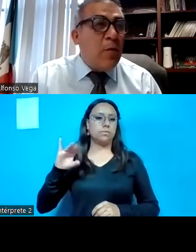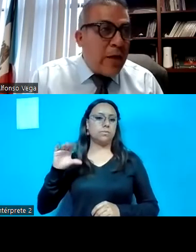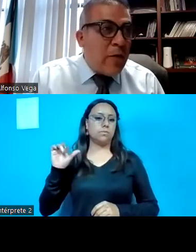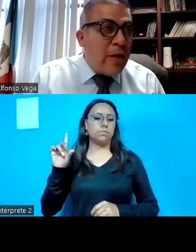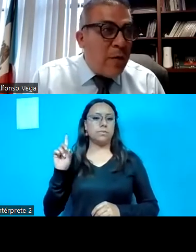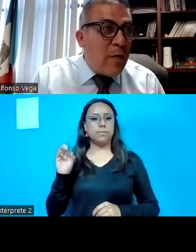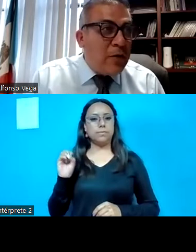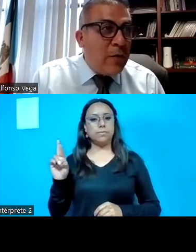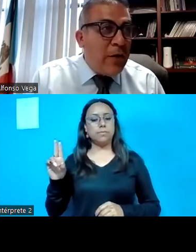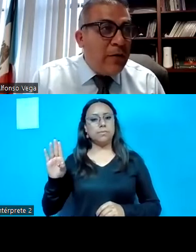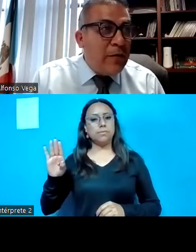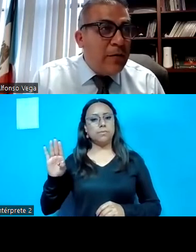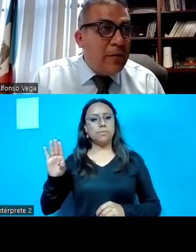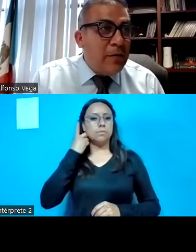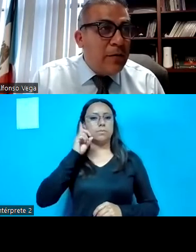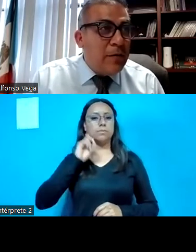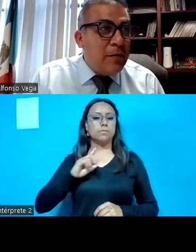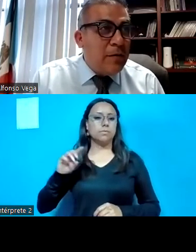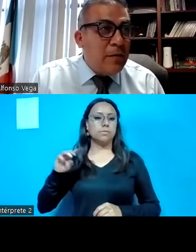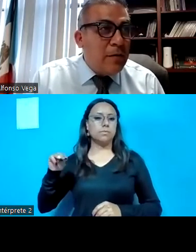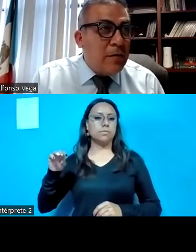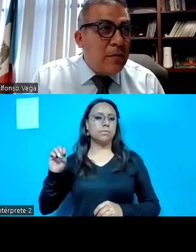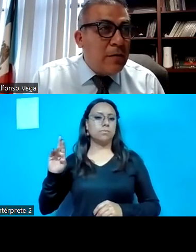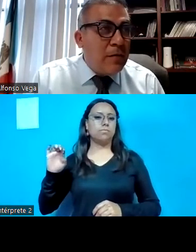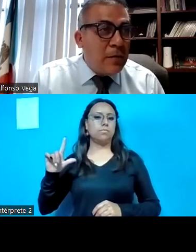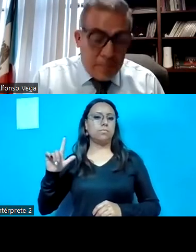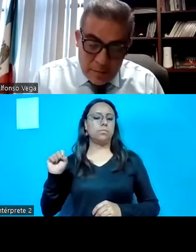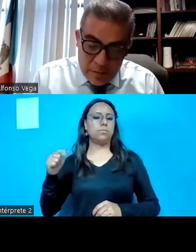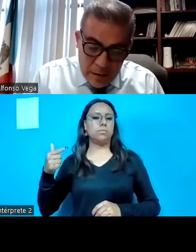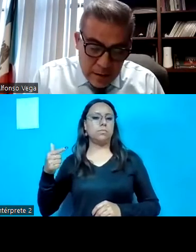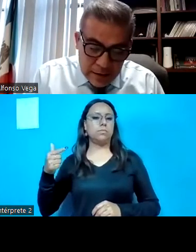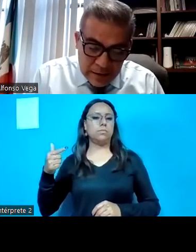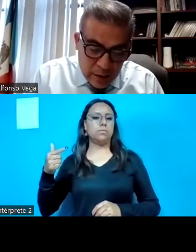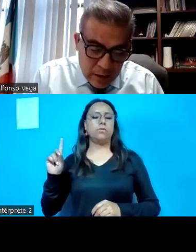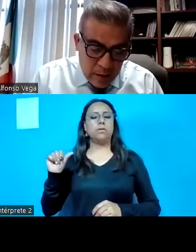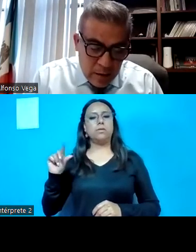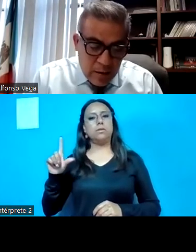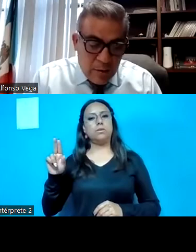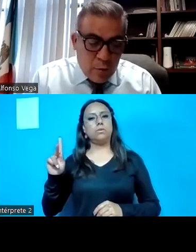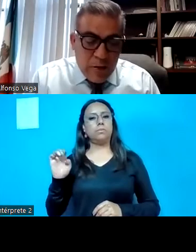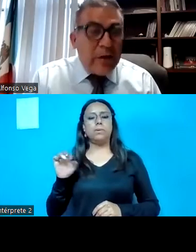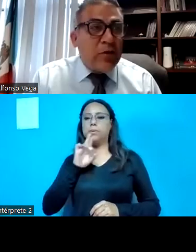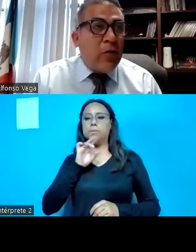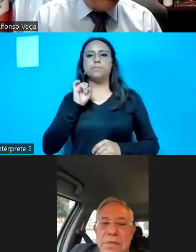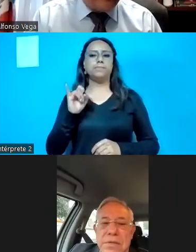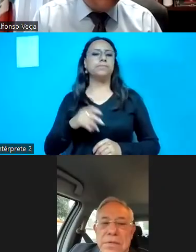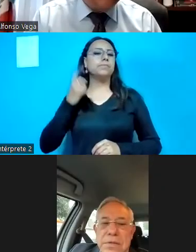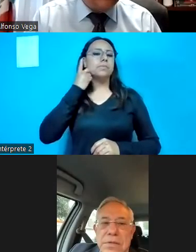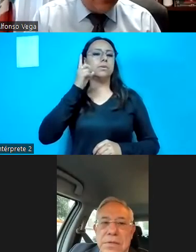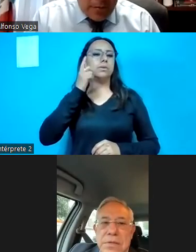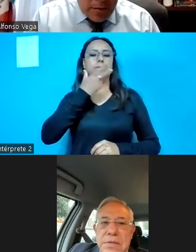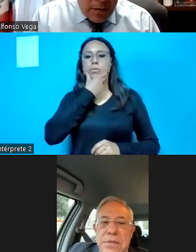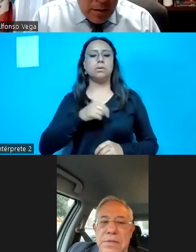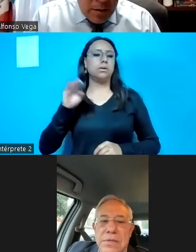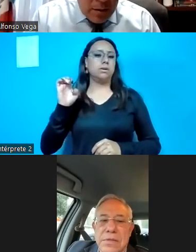Diputada Guadalupe Morales Rubio. A favor. Gracias, diputada. Diputado Ernesto Alarcón Jiménez.